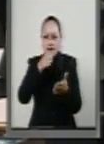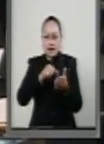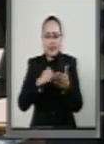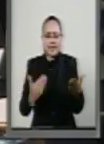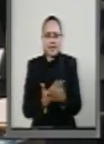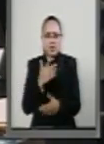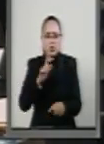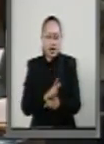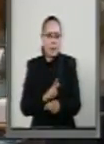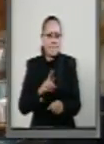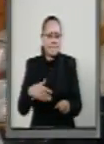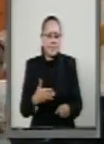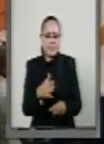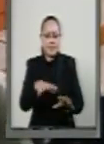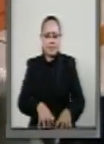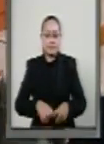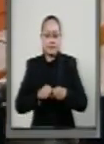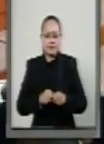Pesquera.